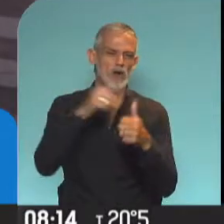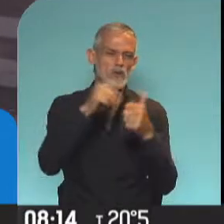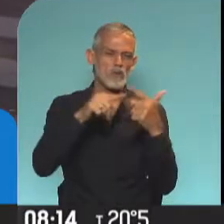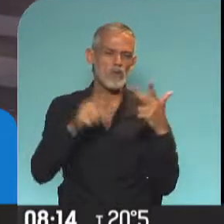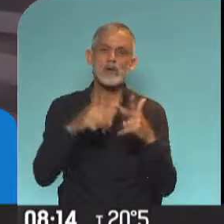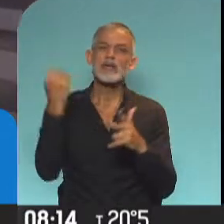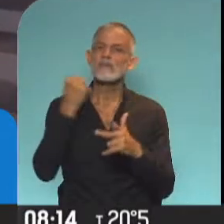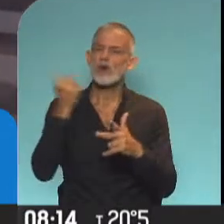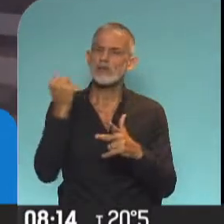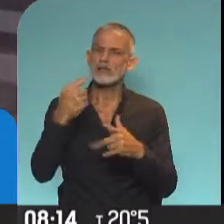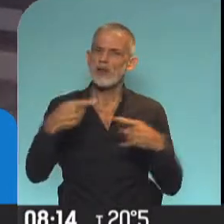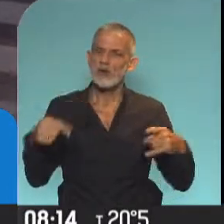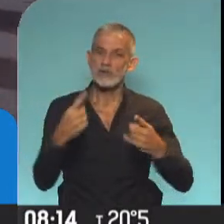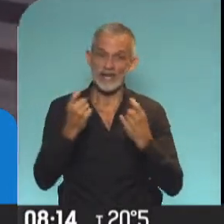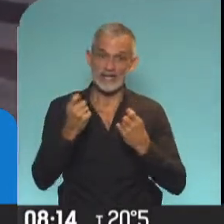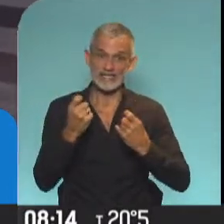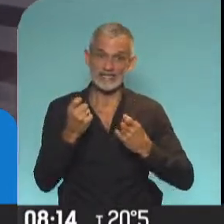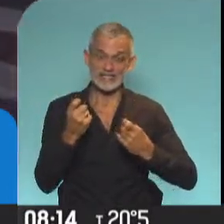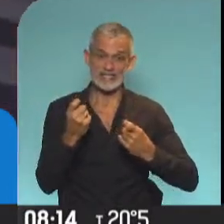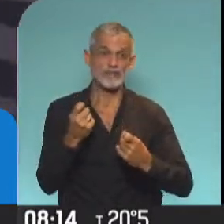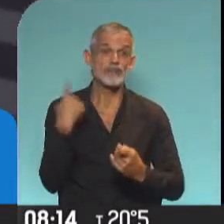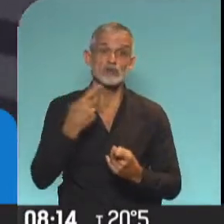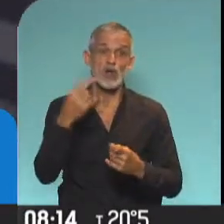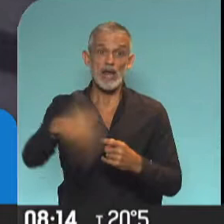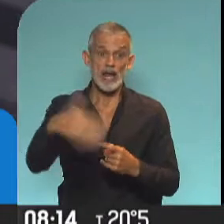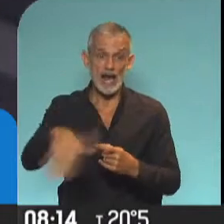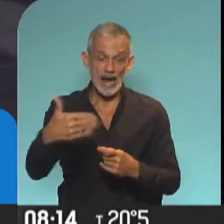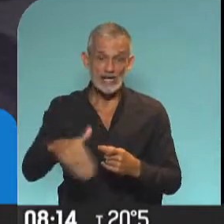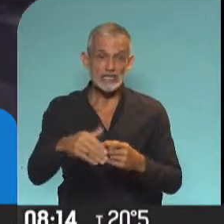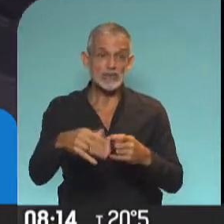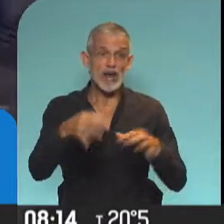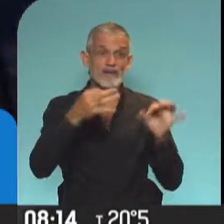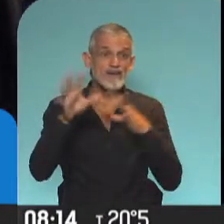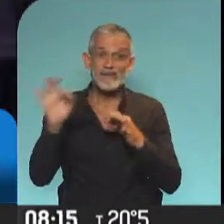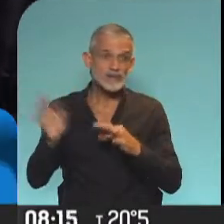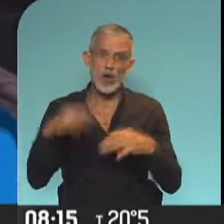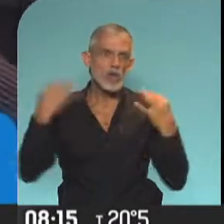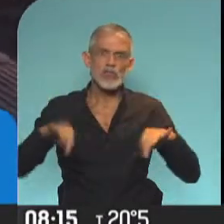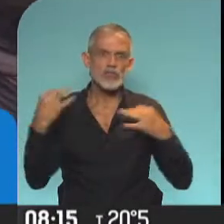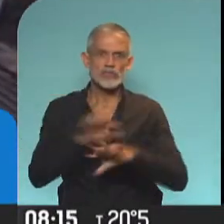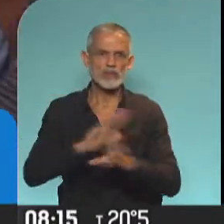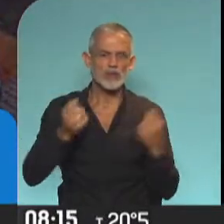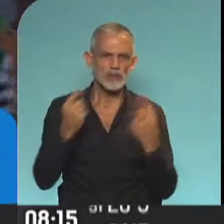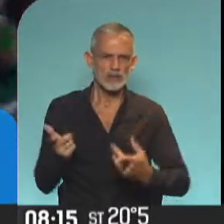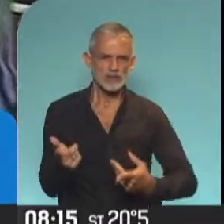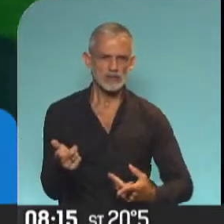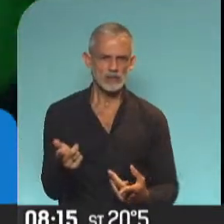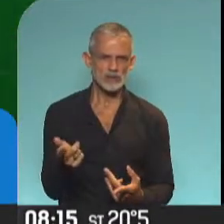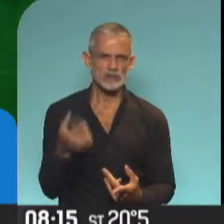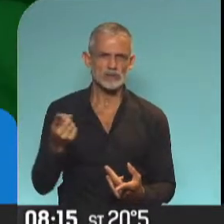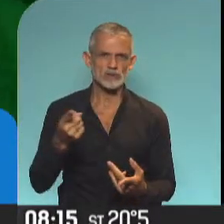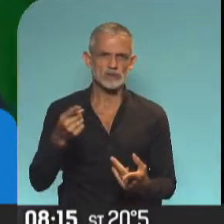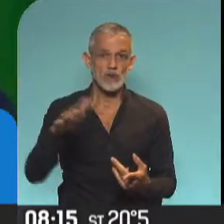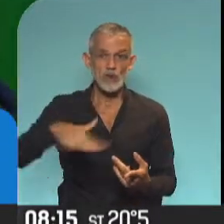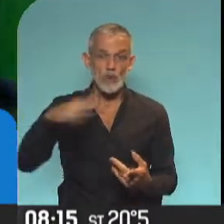centrales, principales? Los puntos centrales es que las calles para los vendedores no se negocian. Nosotros, el único lugar que